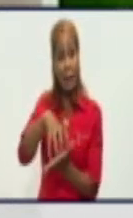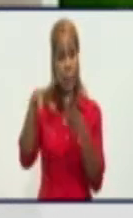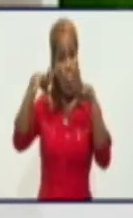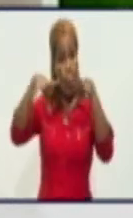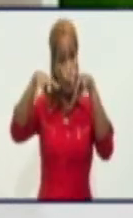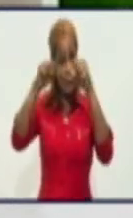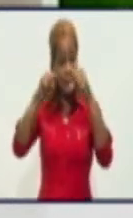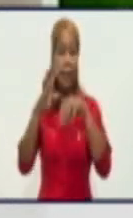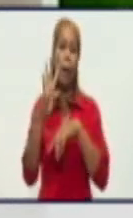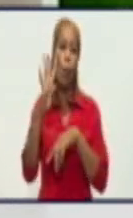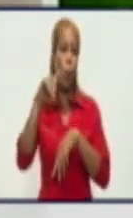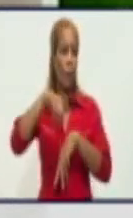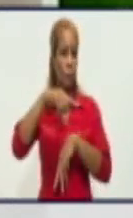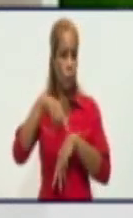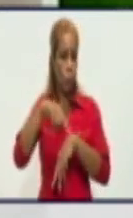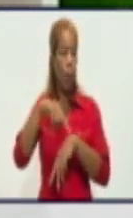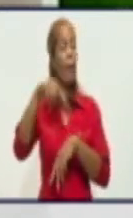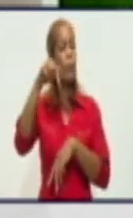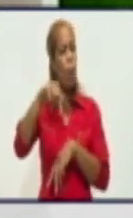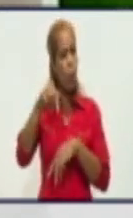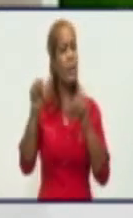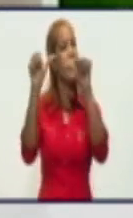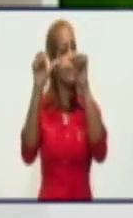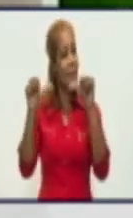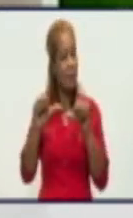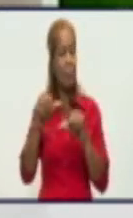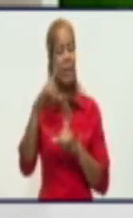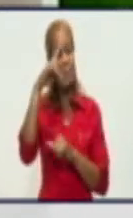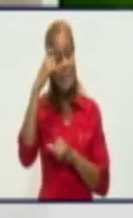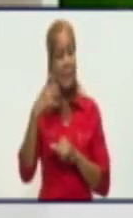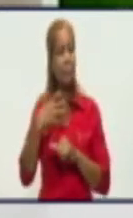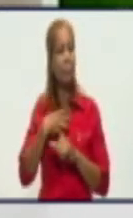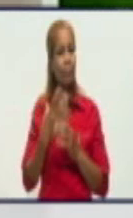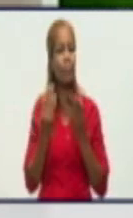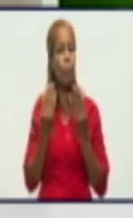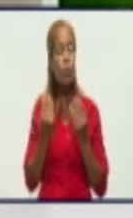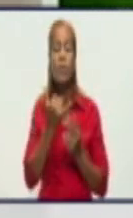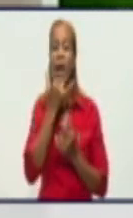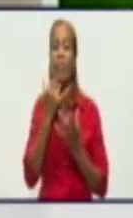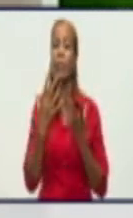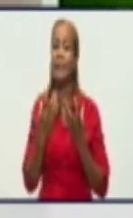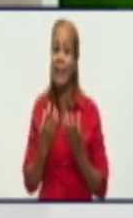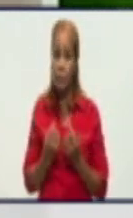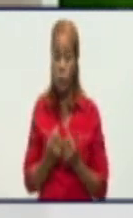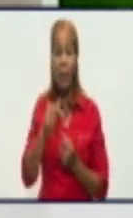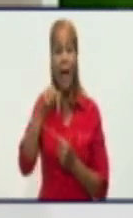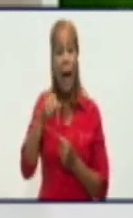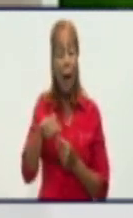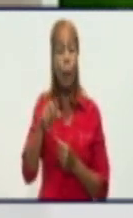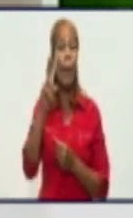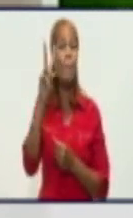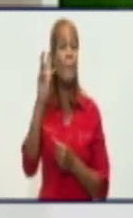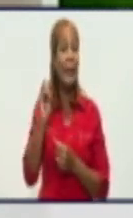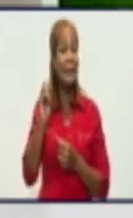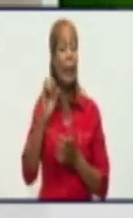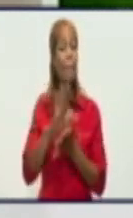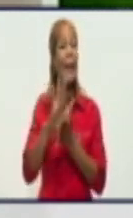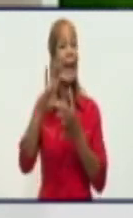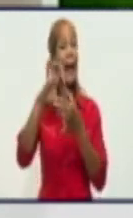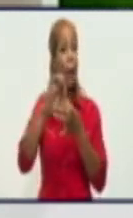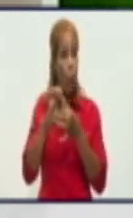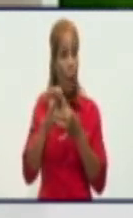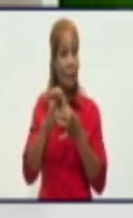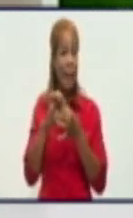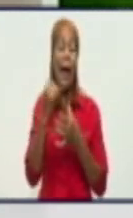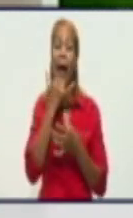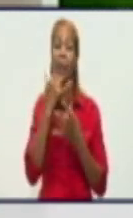llegar a las 4 horas. Hoy el sistema está bastante complicado. Hoy, en este momento, en este minuto hay 20 megawatts afectados. Los bloques, por lo